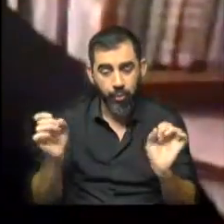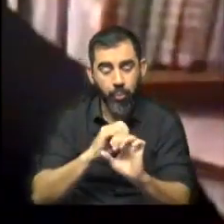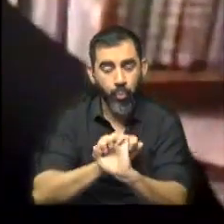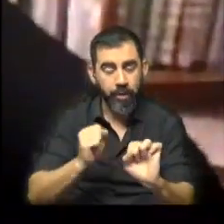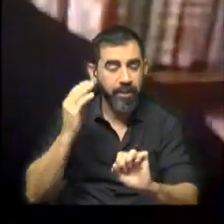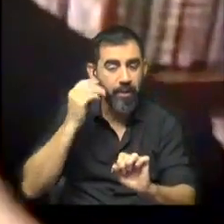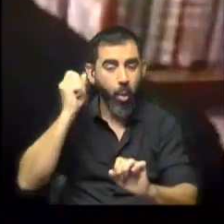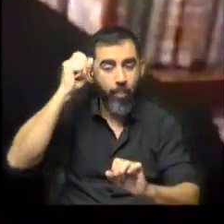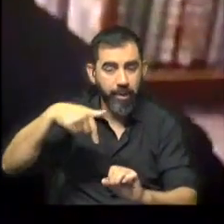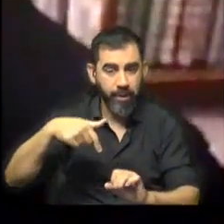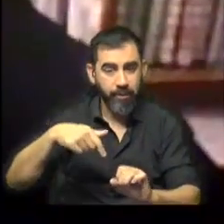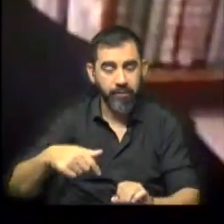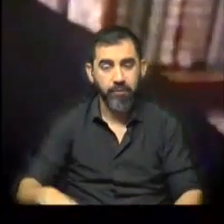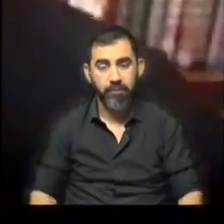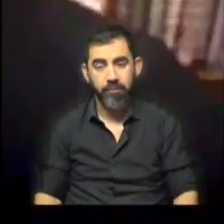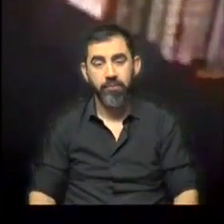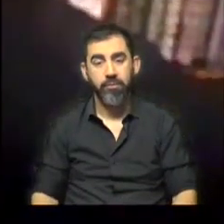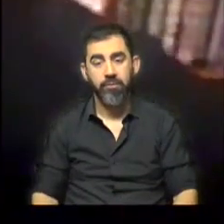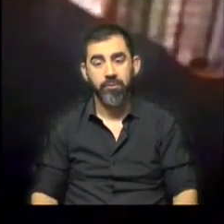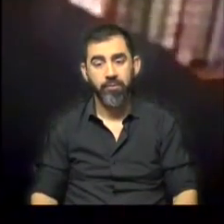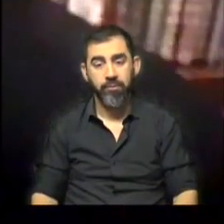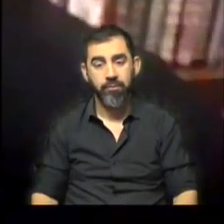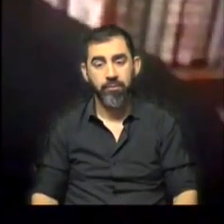generalizarlo, universalizarlo, como eso dice.